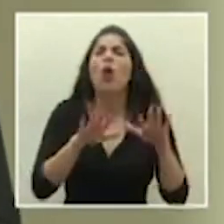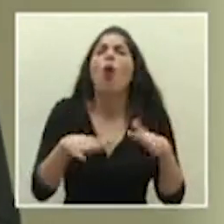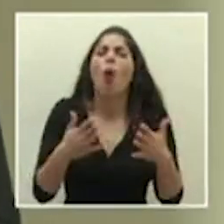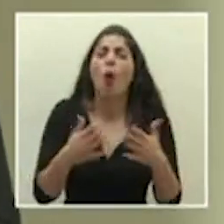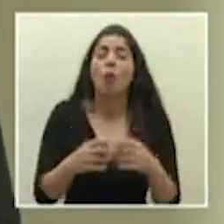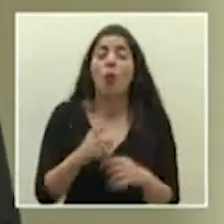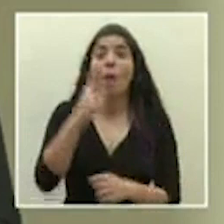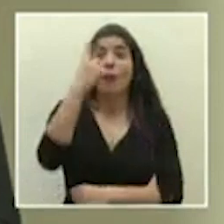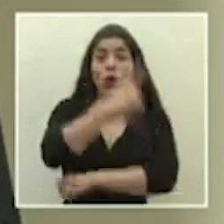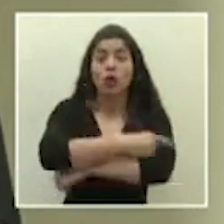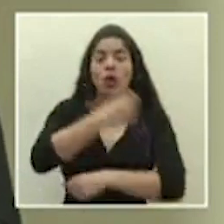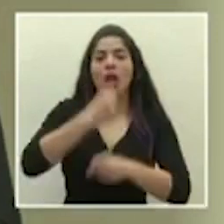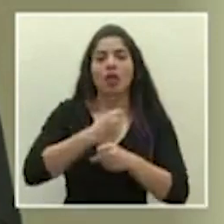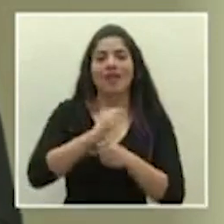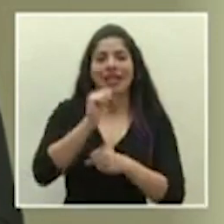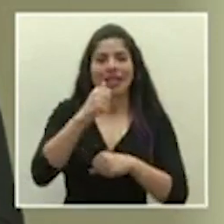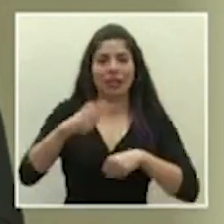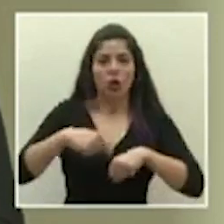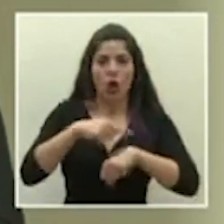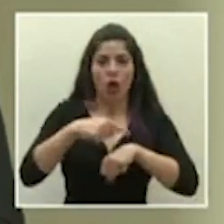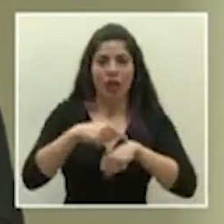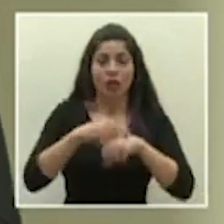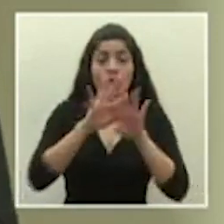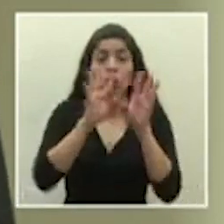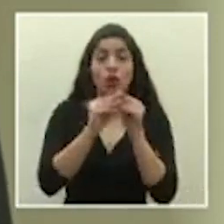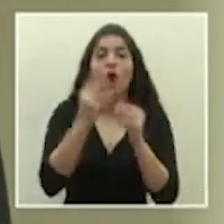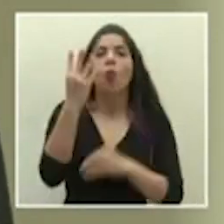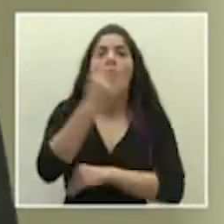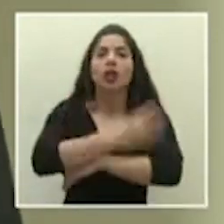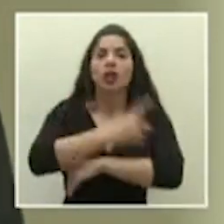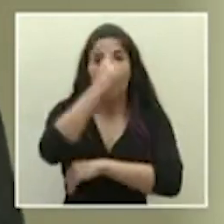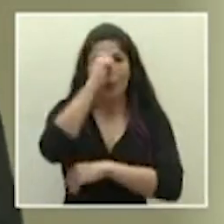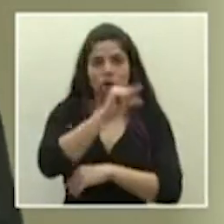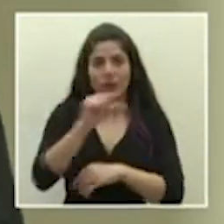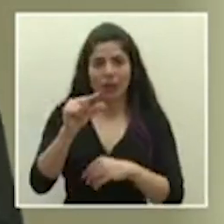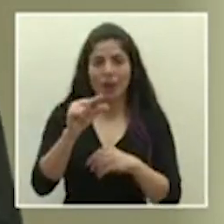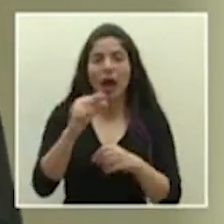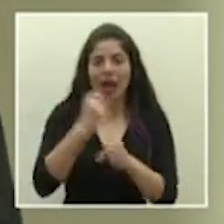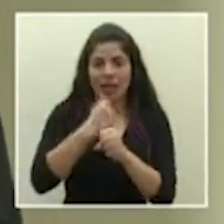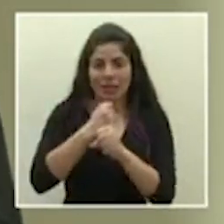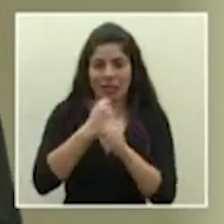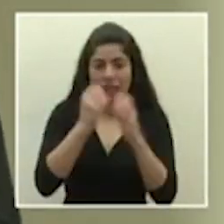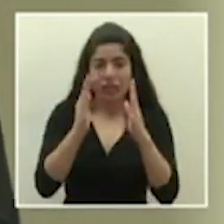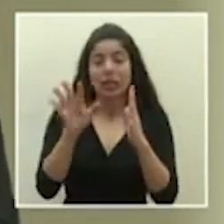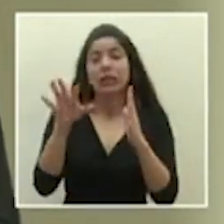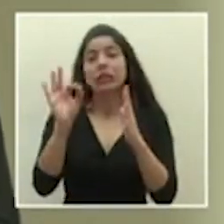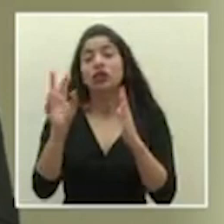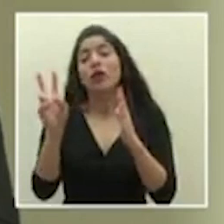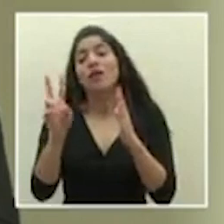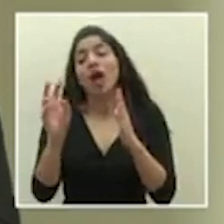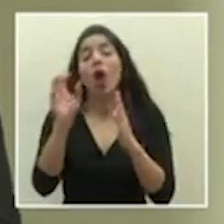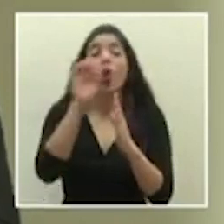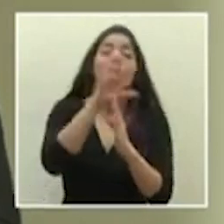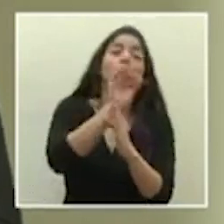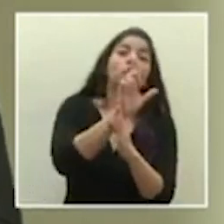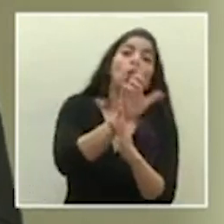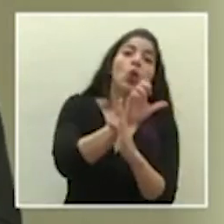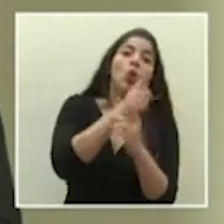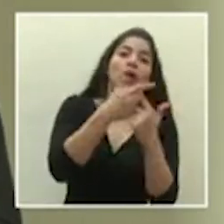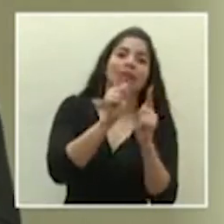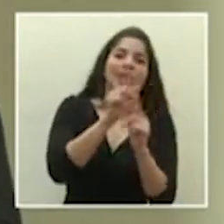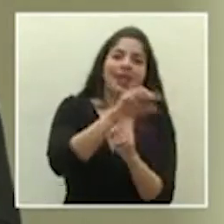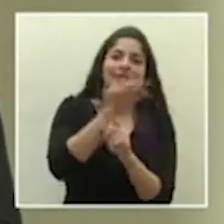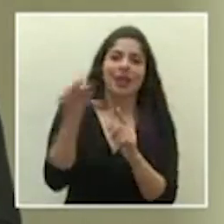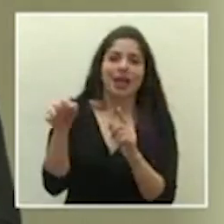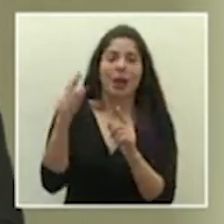horas diarias, 4 días por semana, y puede ser el lunes o el viernes, ese día libre que vaya a aplicar